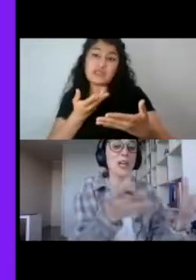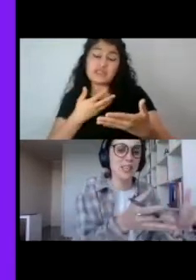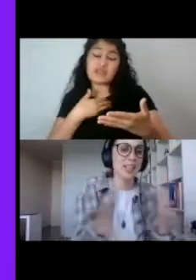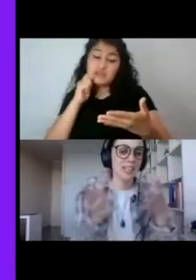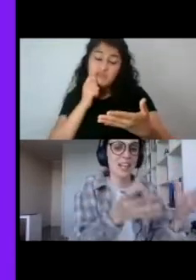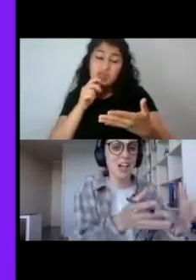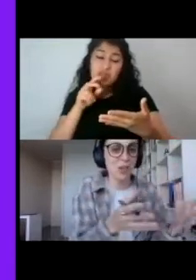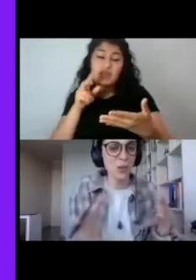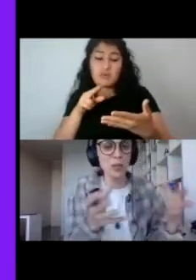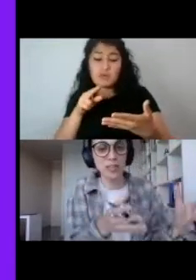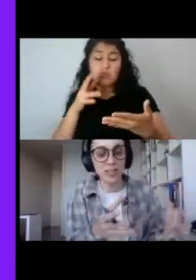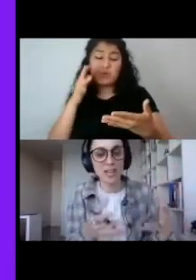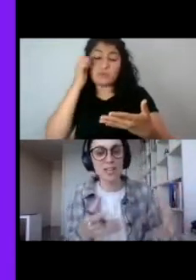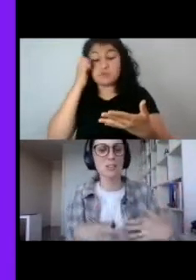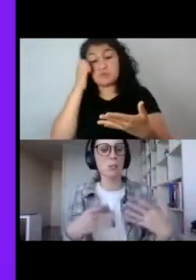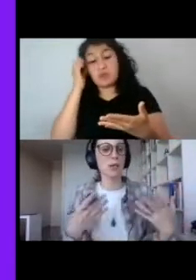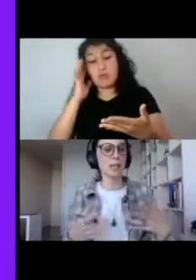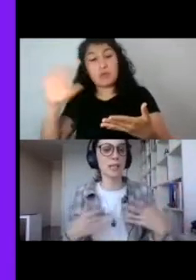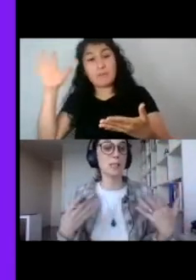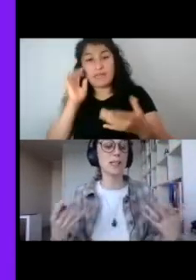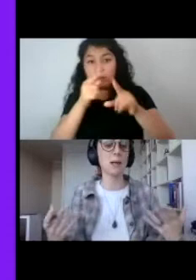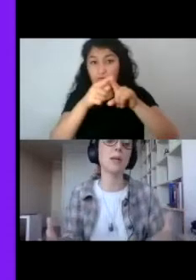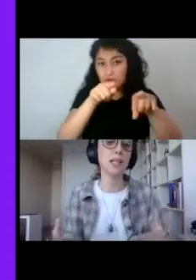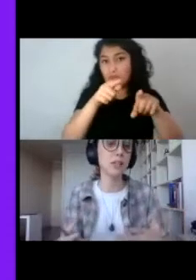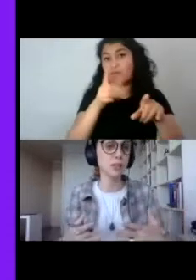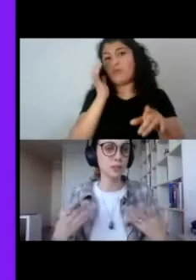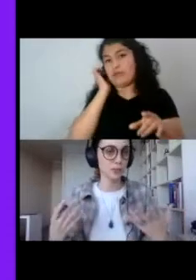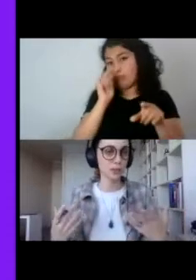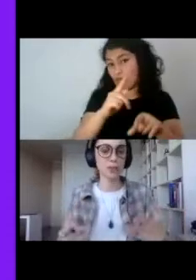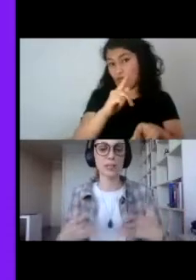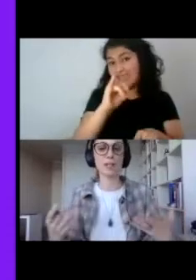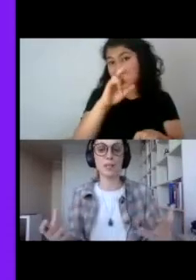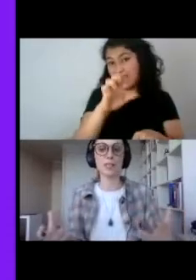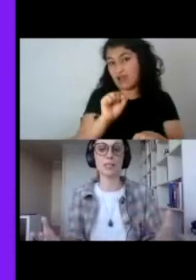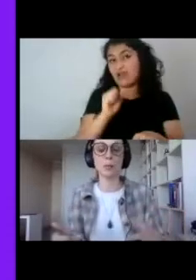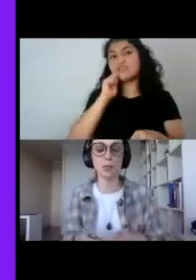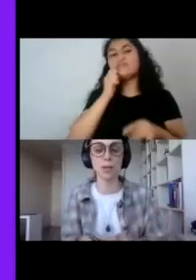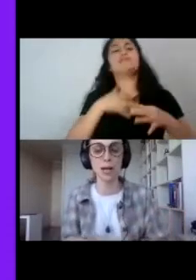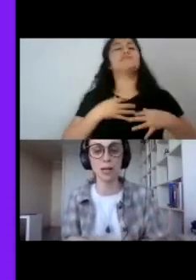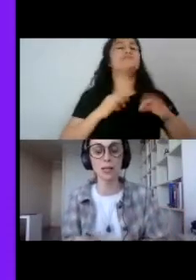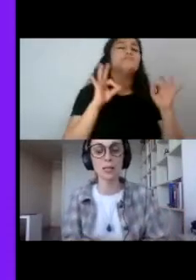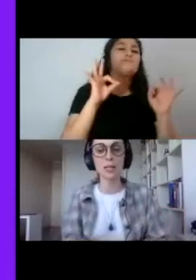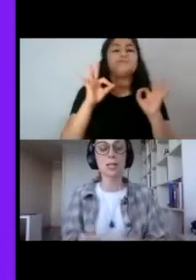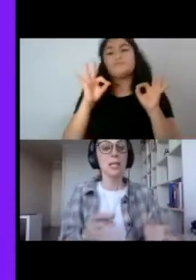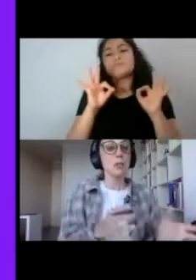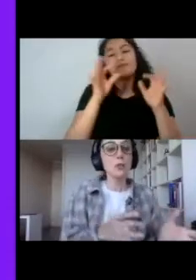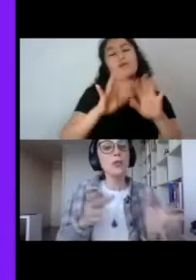como el de al lado, ¿no? Como el de Kirakas, como esta damisela en peligro, ¿no? Esta princesa de cuentos de Hada,